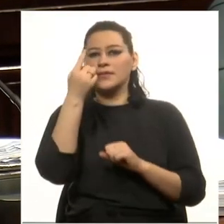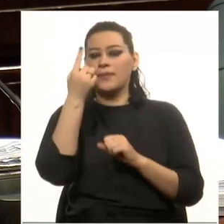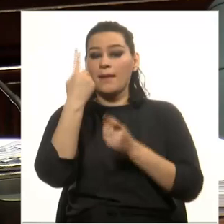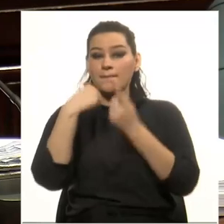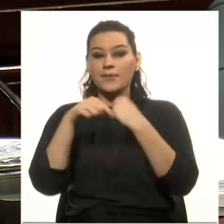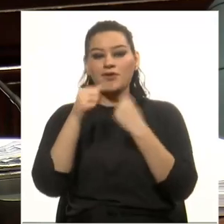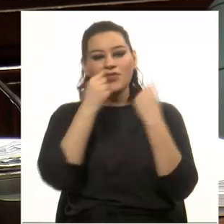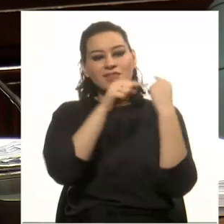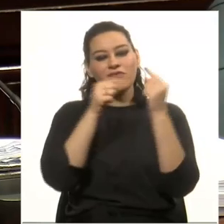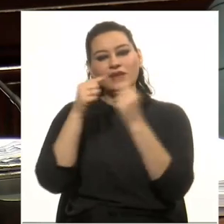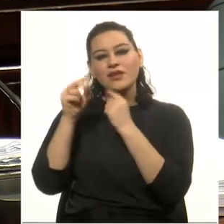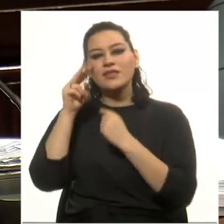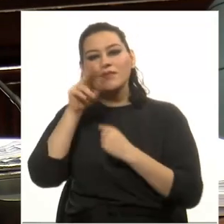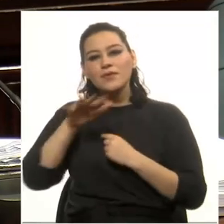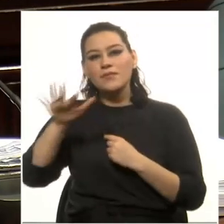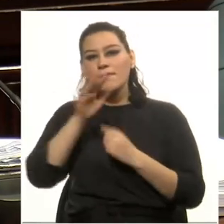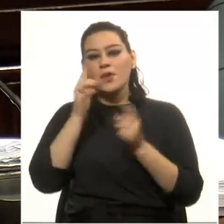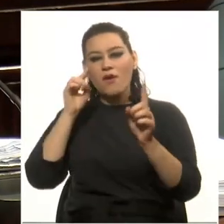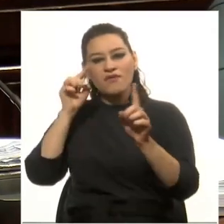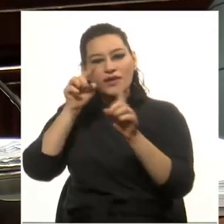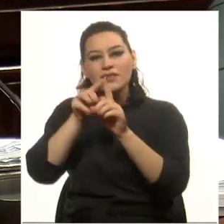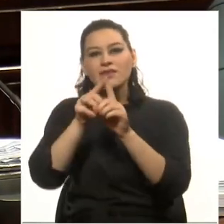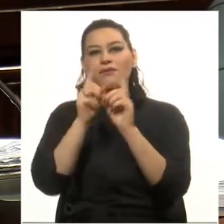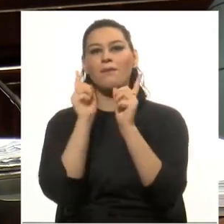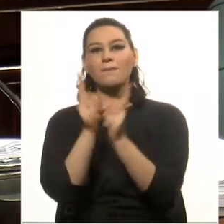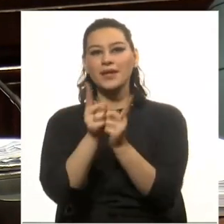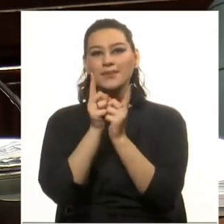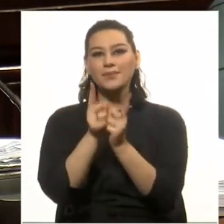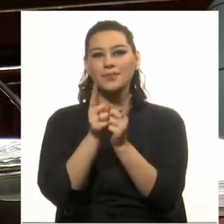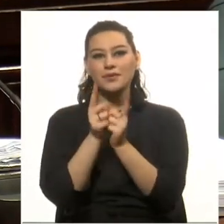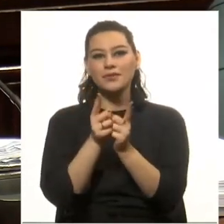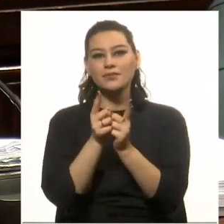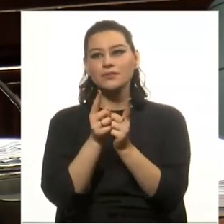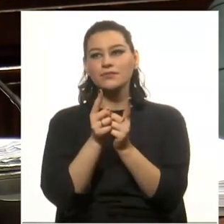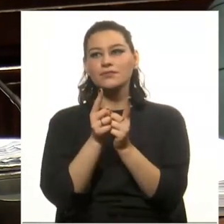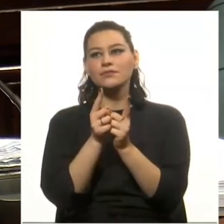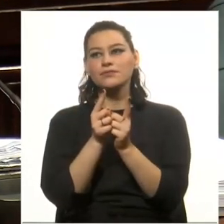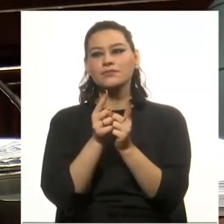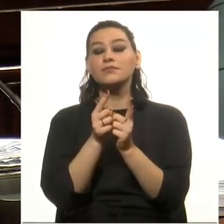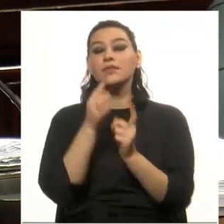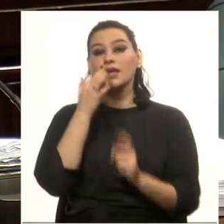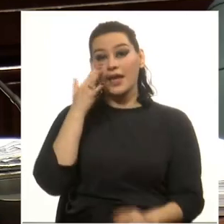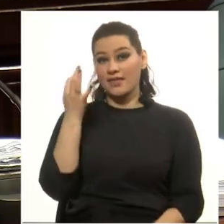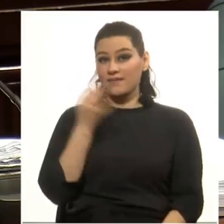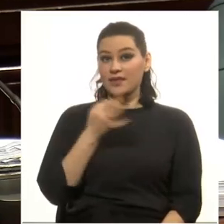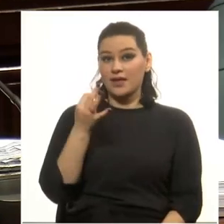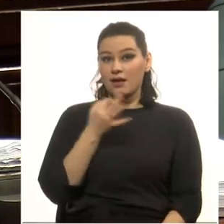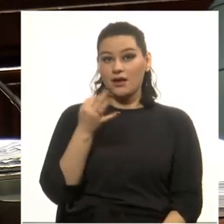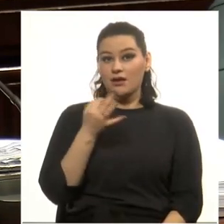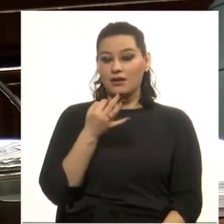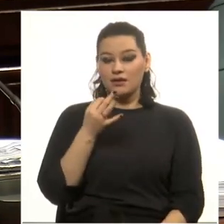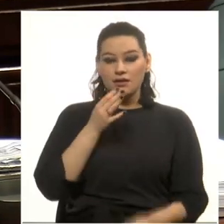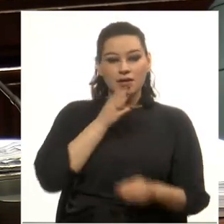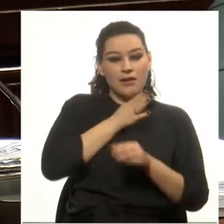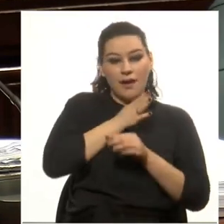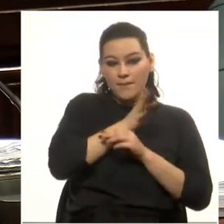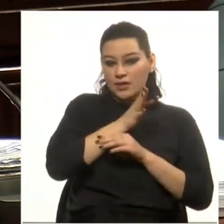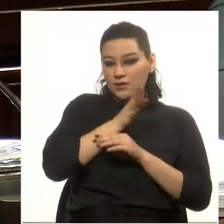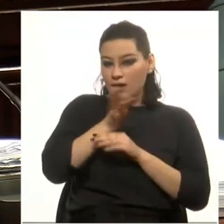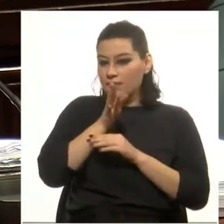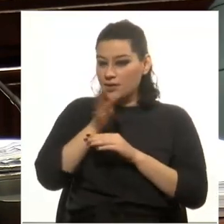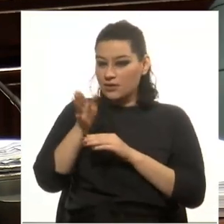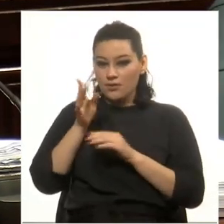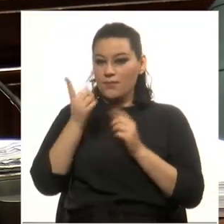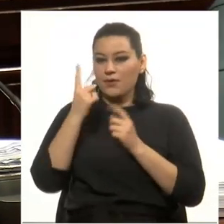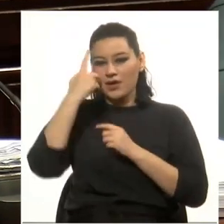diversas miradas, pero el objeto es siempre el mismo. Y en definitiva, todos los caminos conducen a